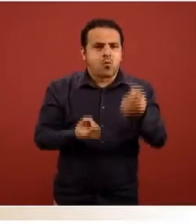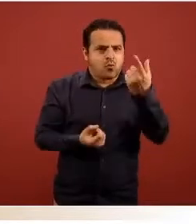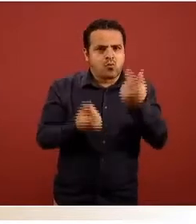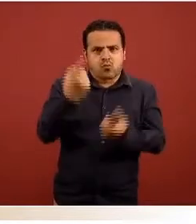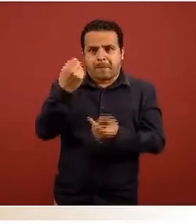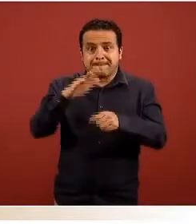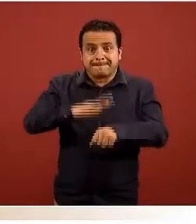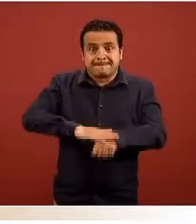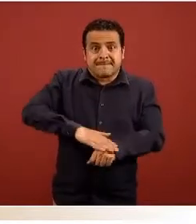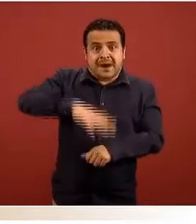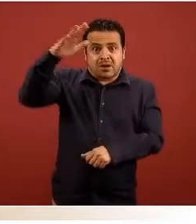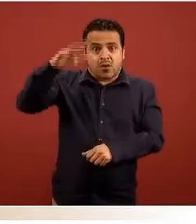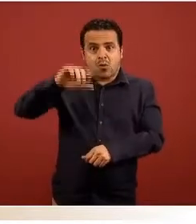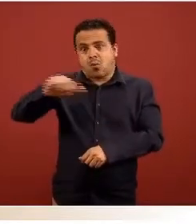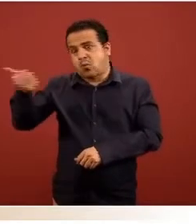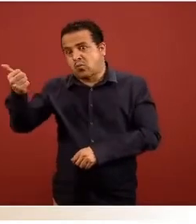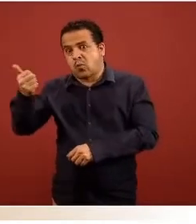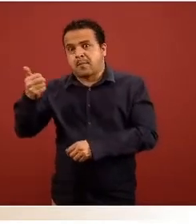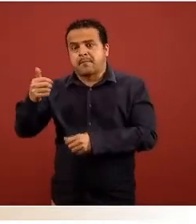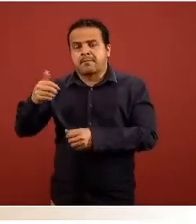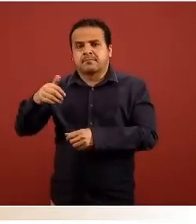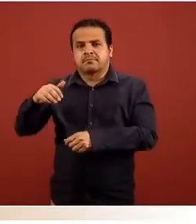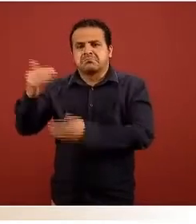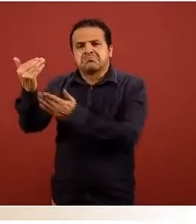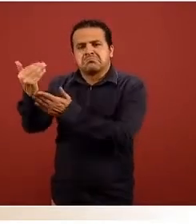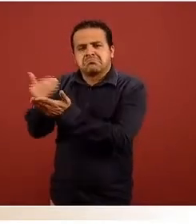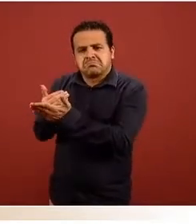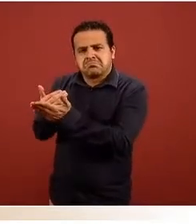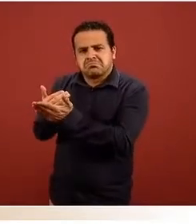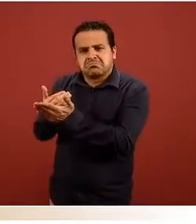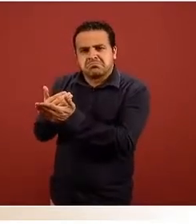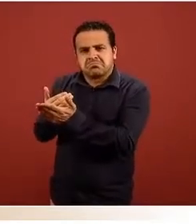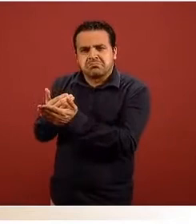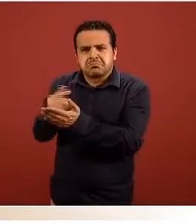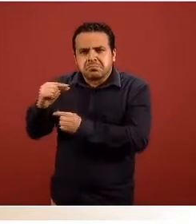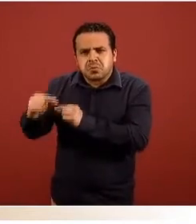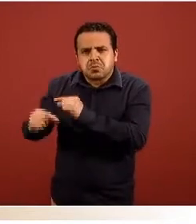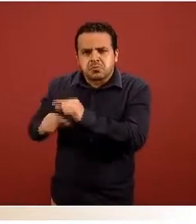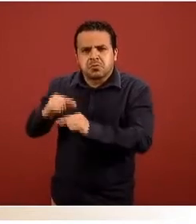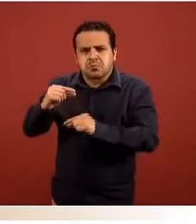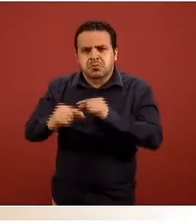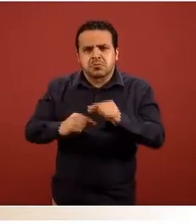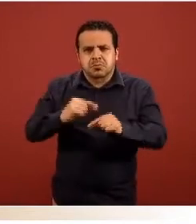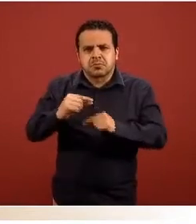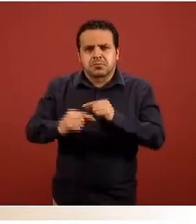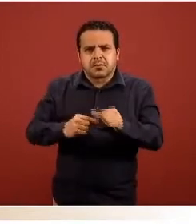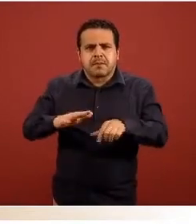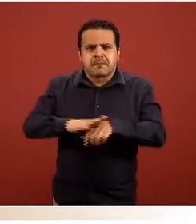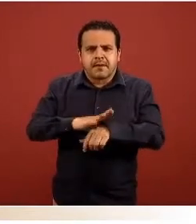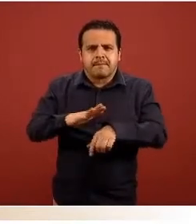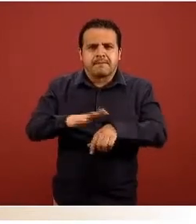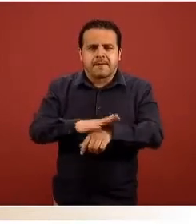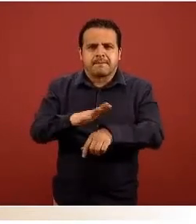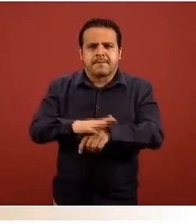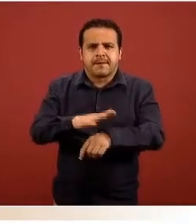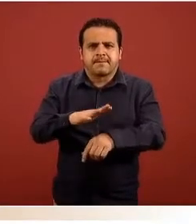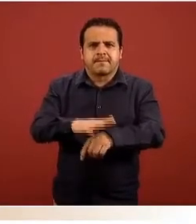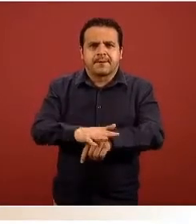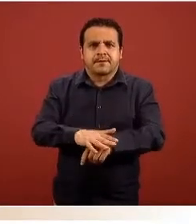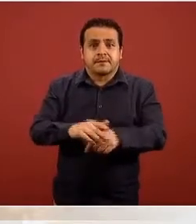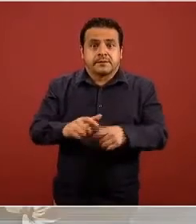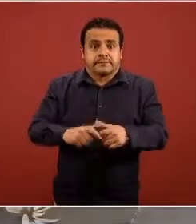esta enfermedad y es un mapa que bueno lo hemos visto evolucionar y pintarse día con día y hemos visto cómo esto ha estado creciendo